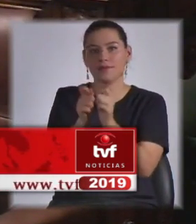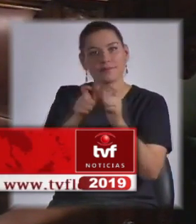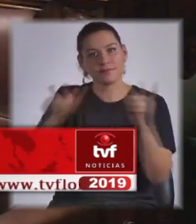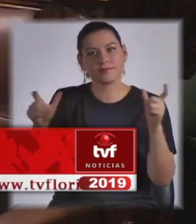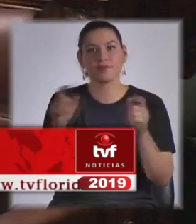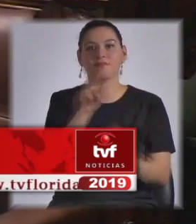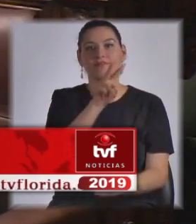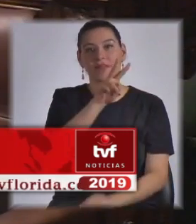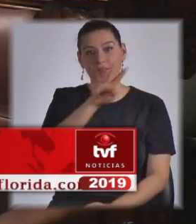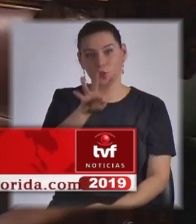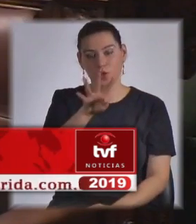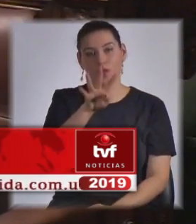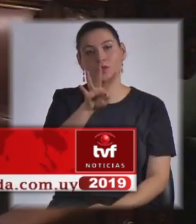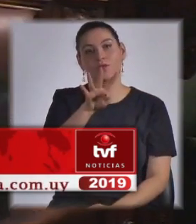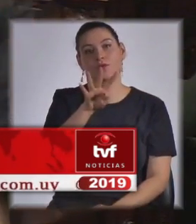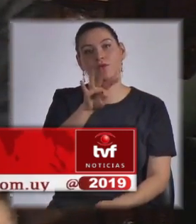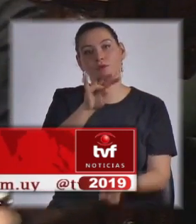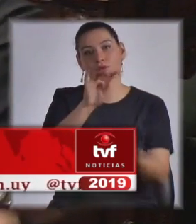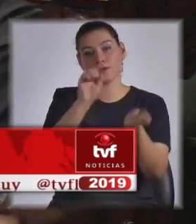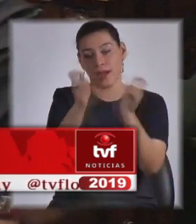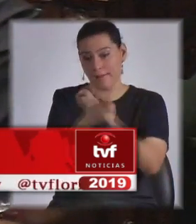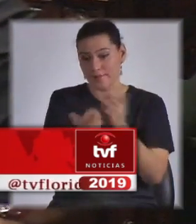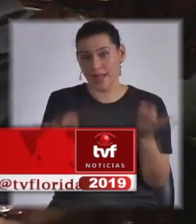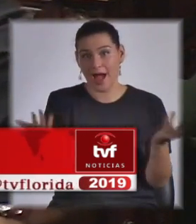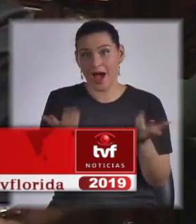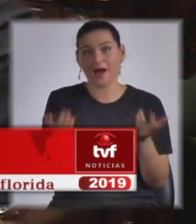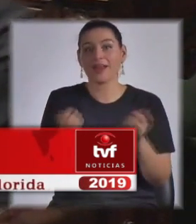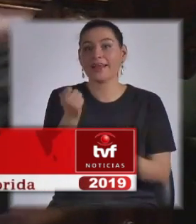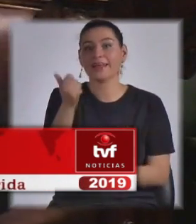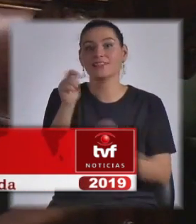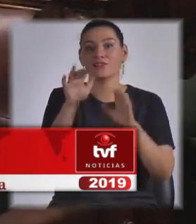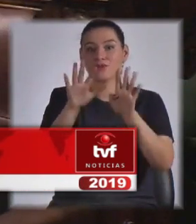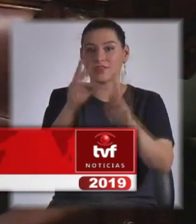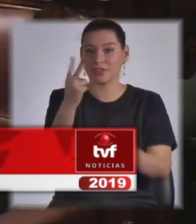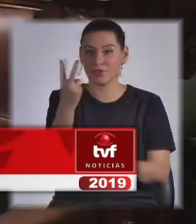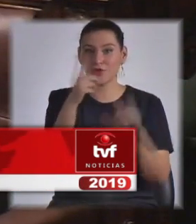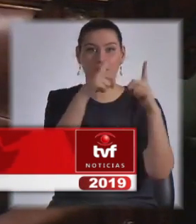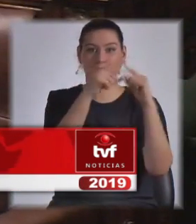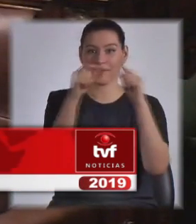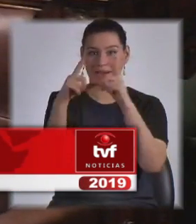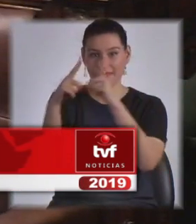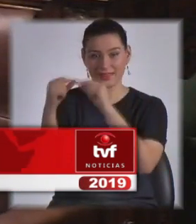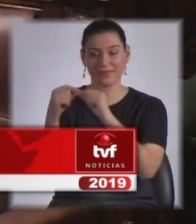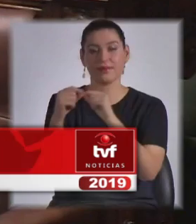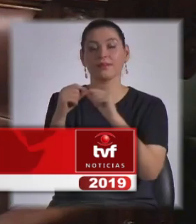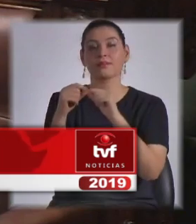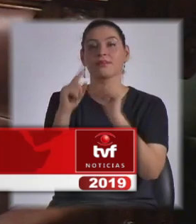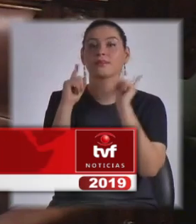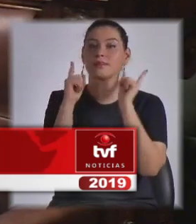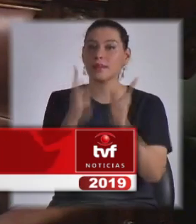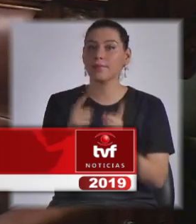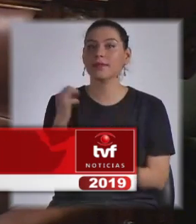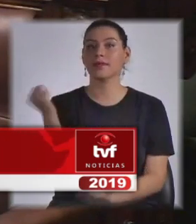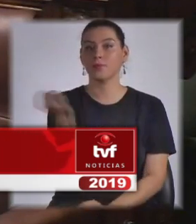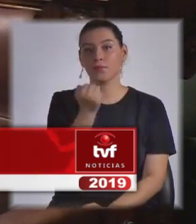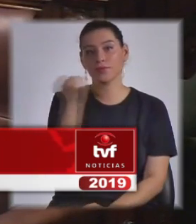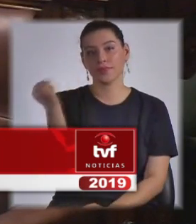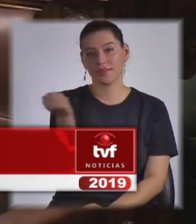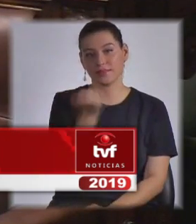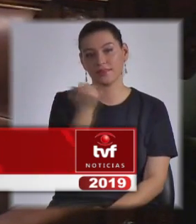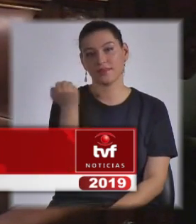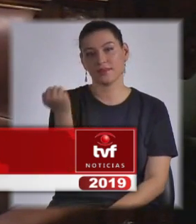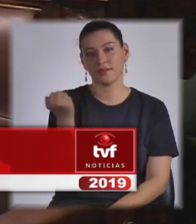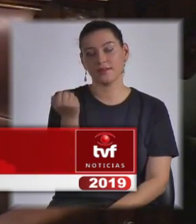24 al día de hoy a casi 92 cooperativas, sino la incidencia que tienen